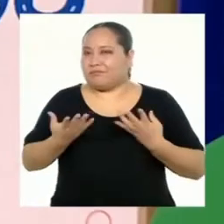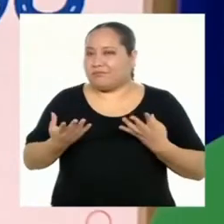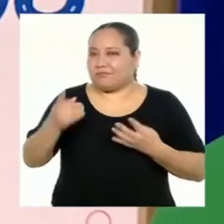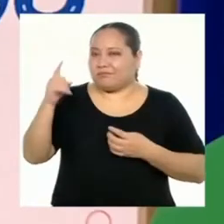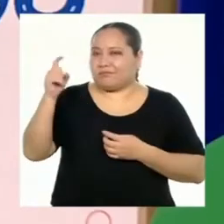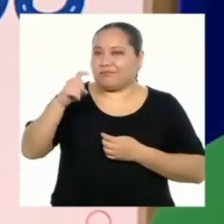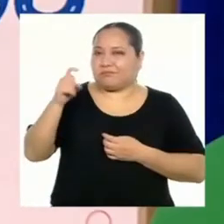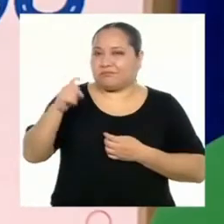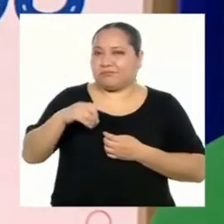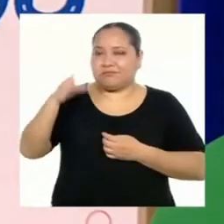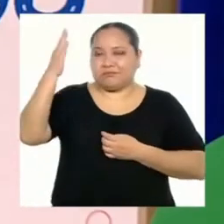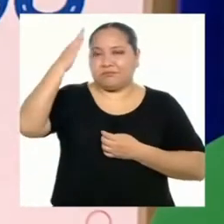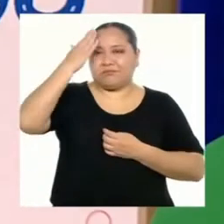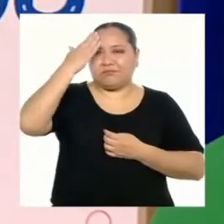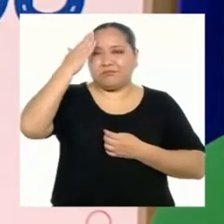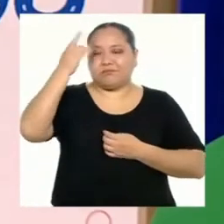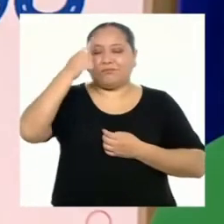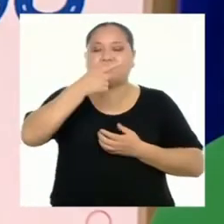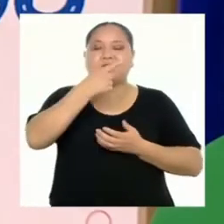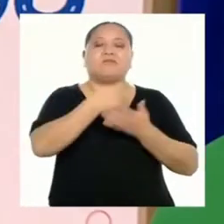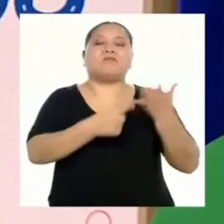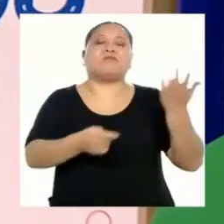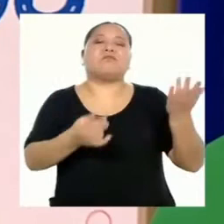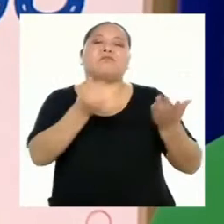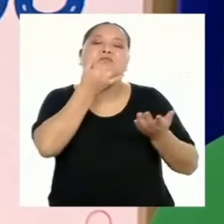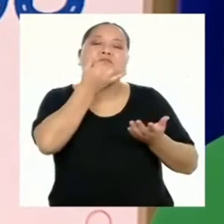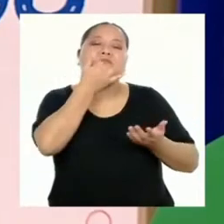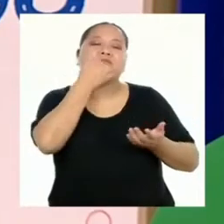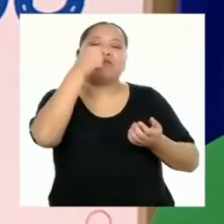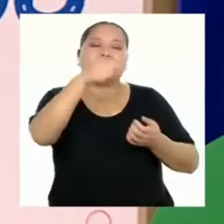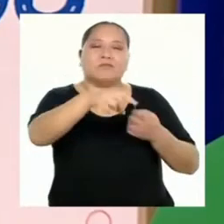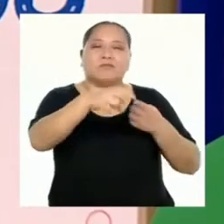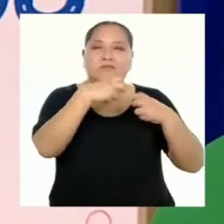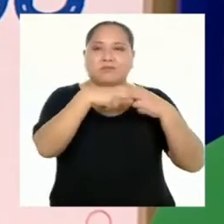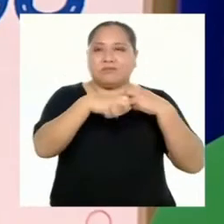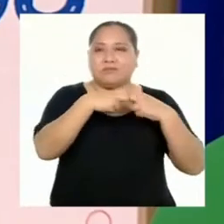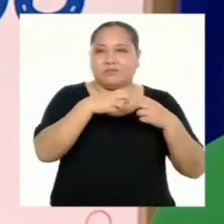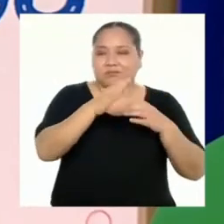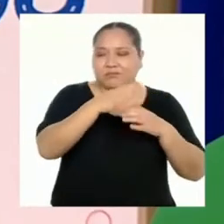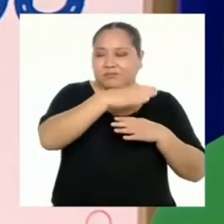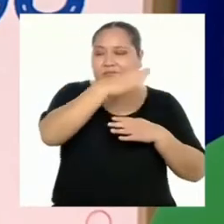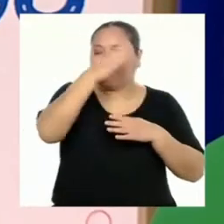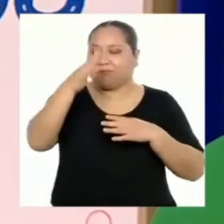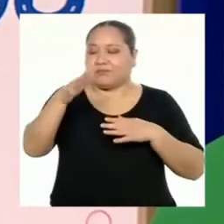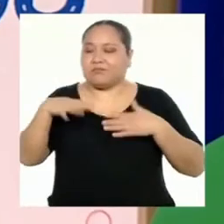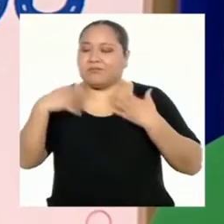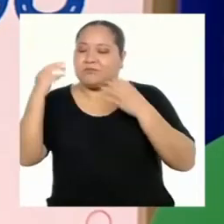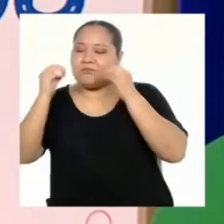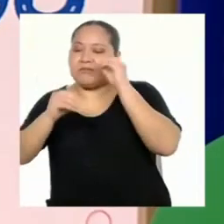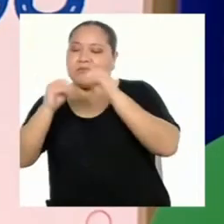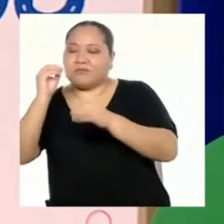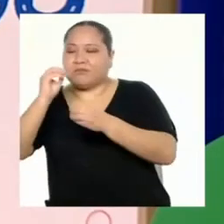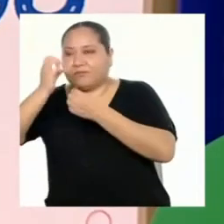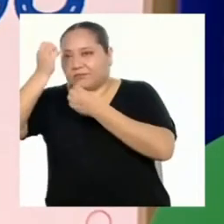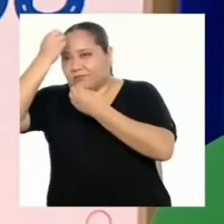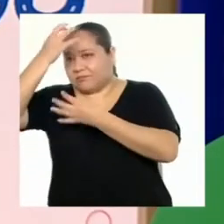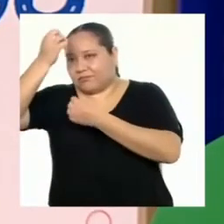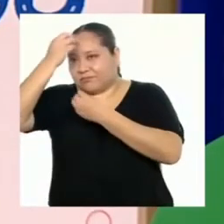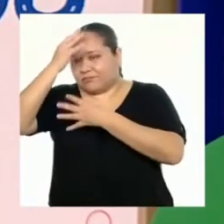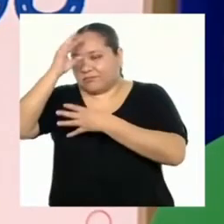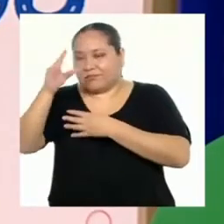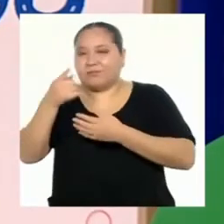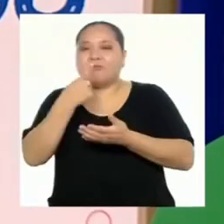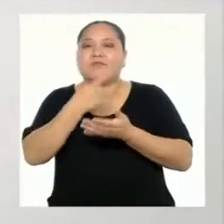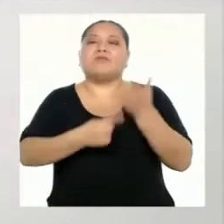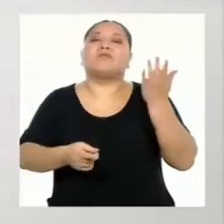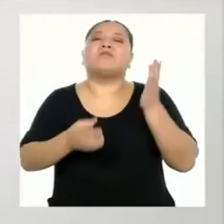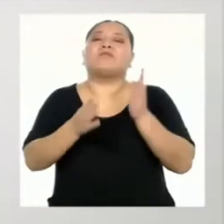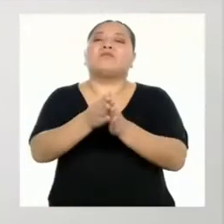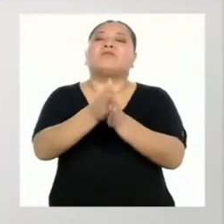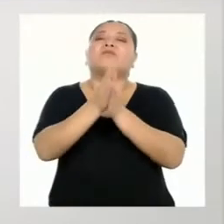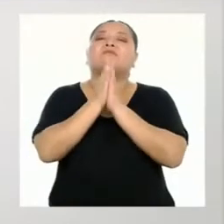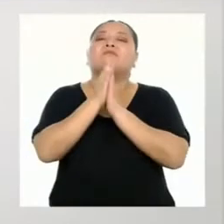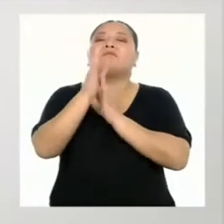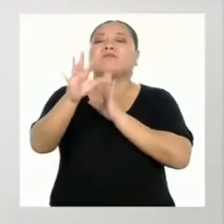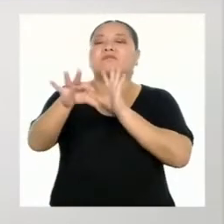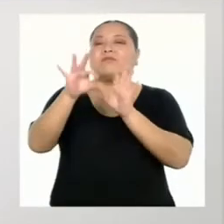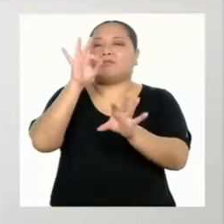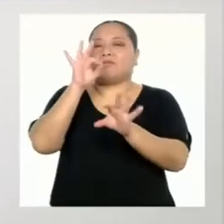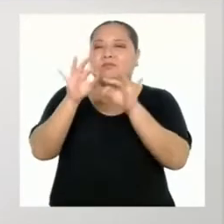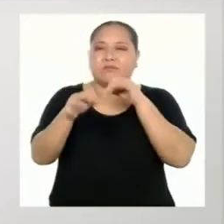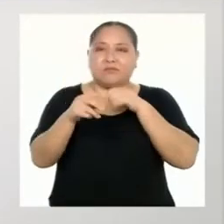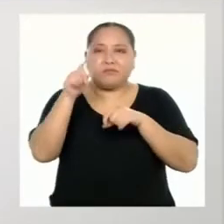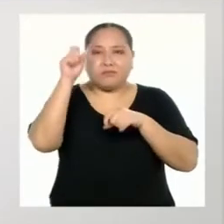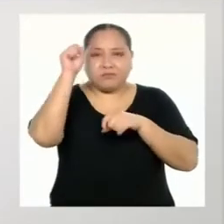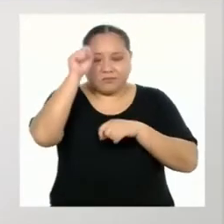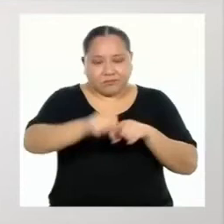Entonces, debemos saber de qué se trata la situación, luego determinar los datos y lo que nos piden hallar. Sí,